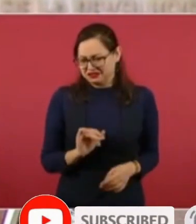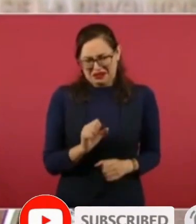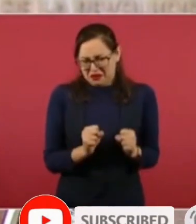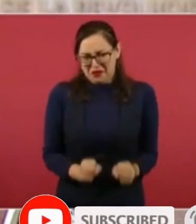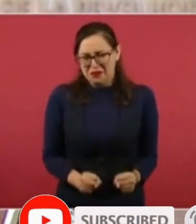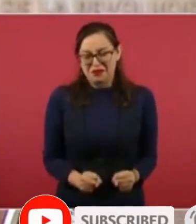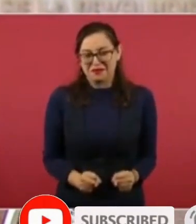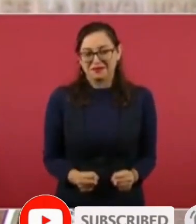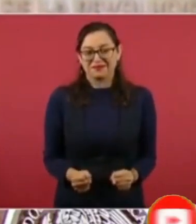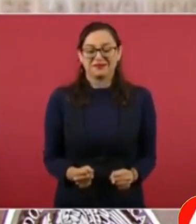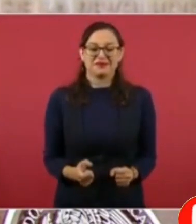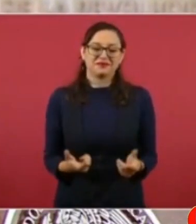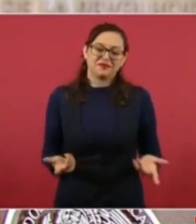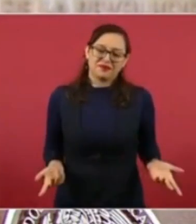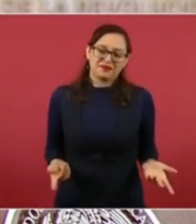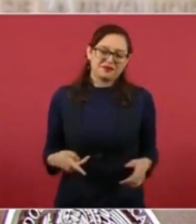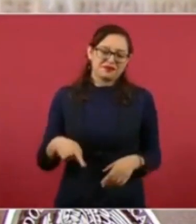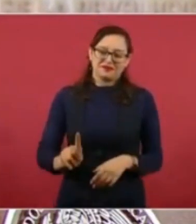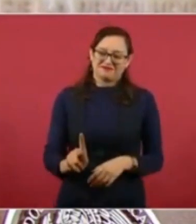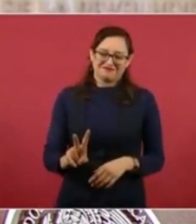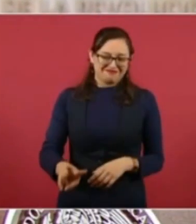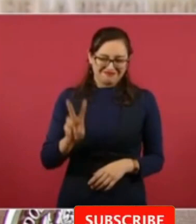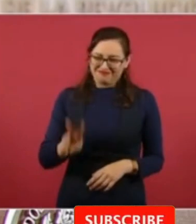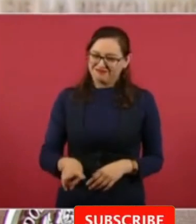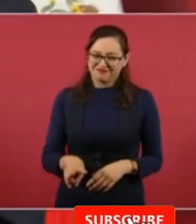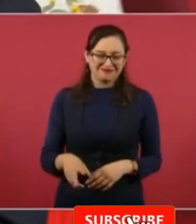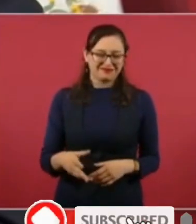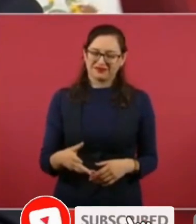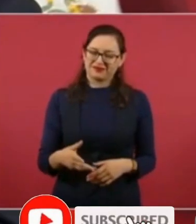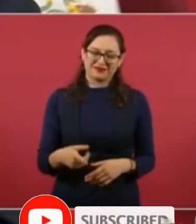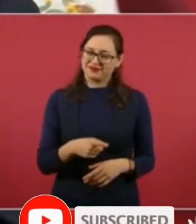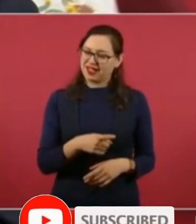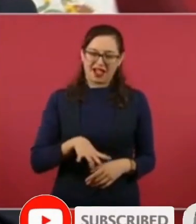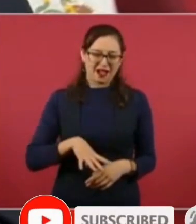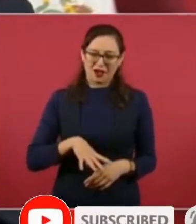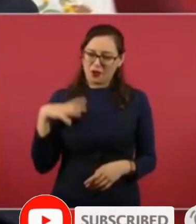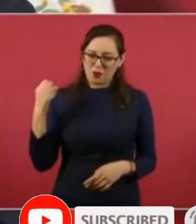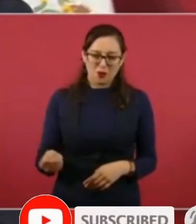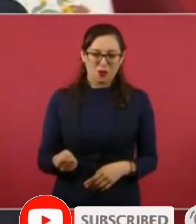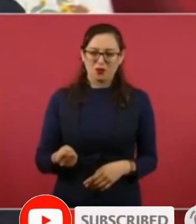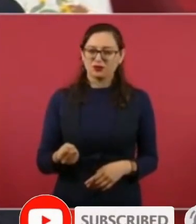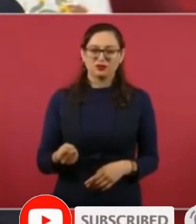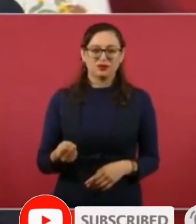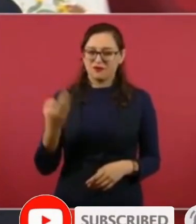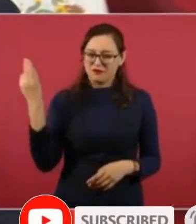porque cuánto los ayudó Peña y al final